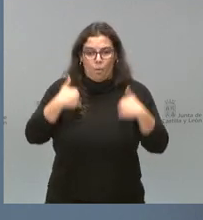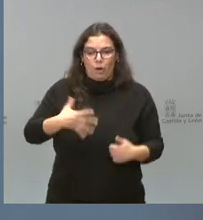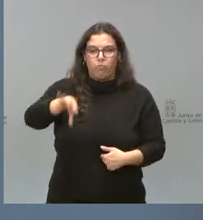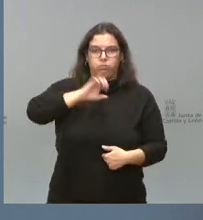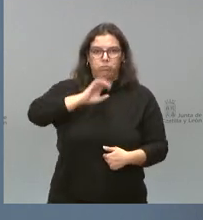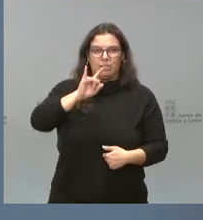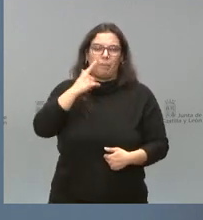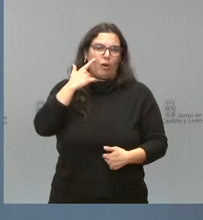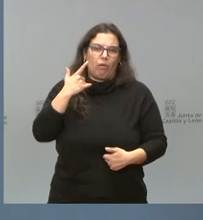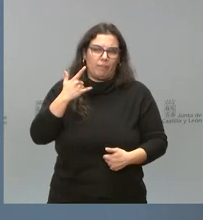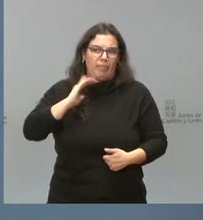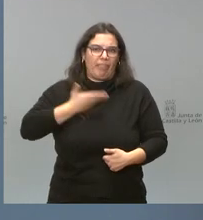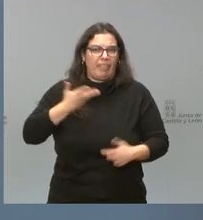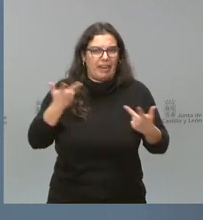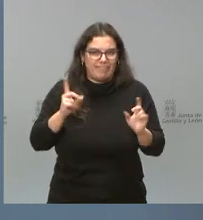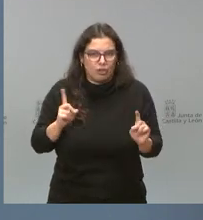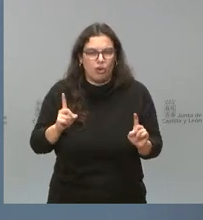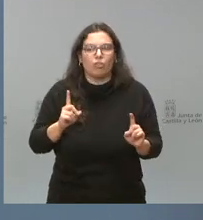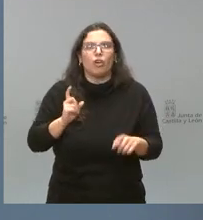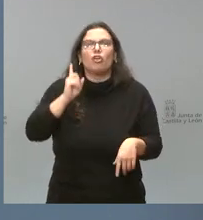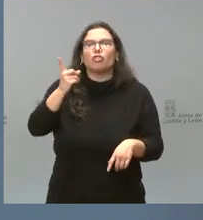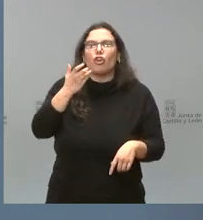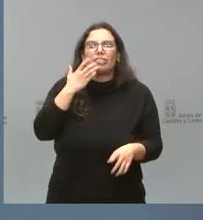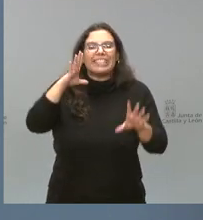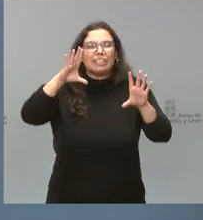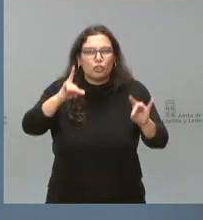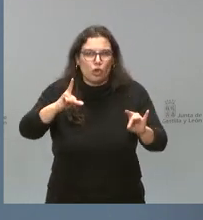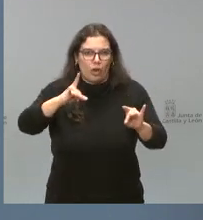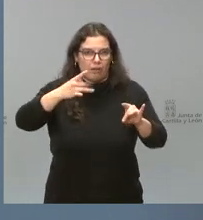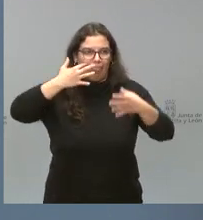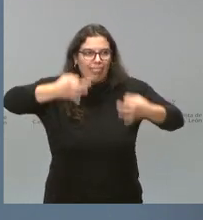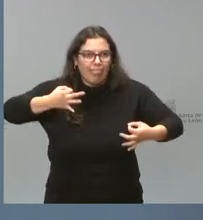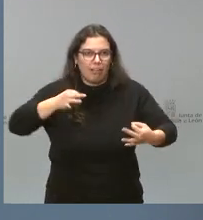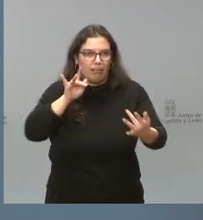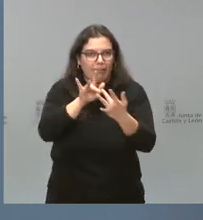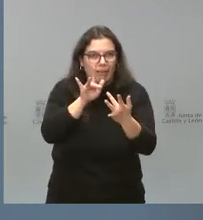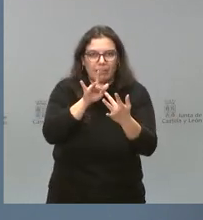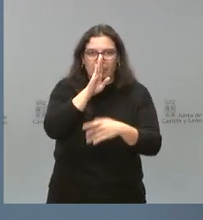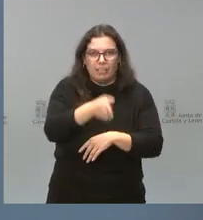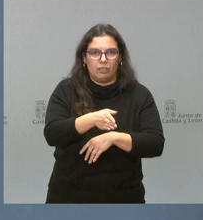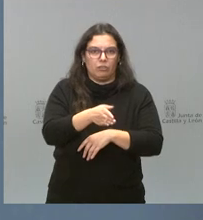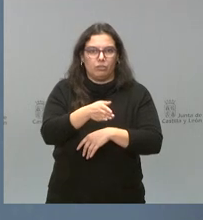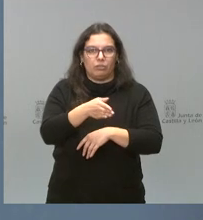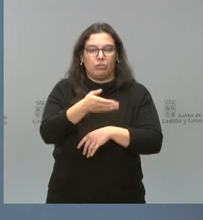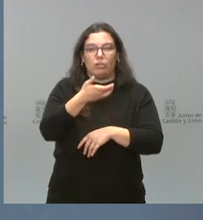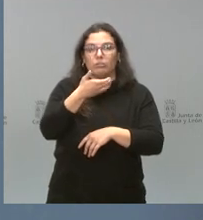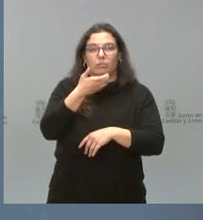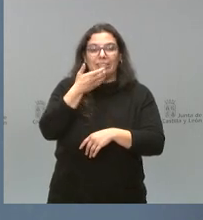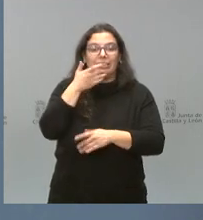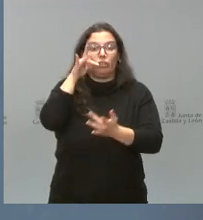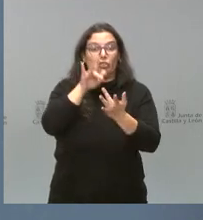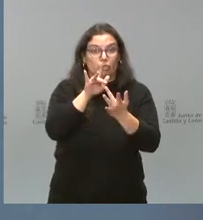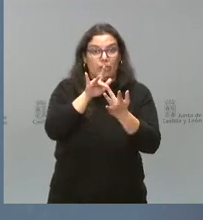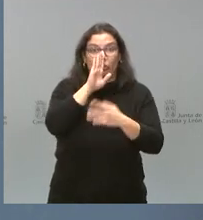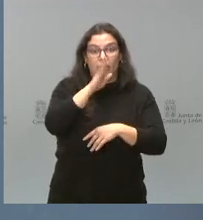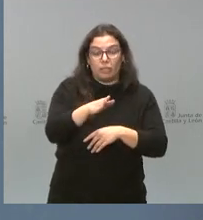general es benigna y solo se transfiere mediante el manipulado de estas aves. Por tanto, a las personas que realizan el manipulado de las mismas,